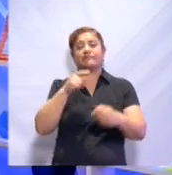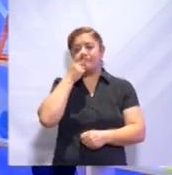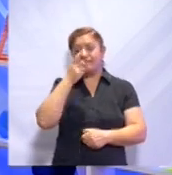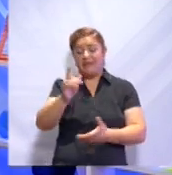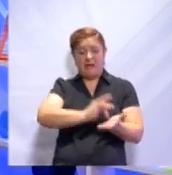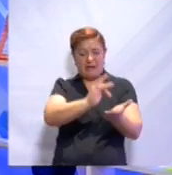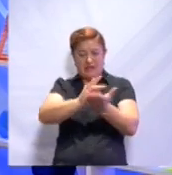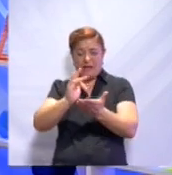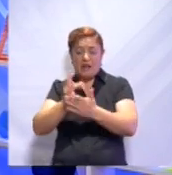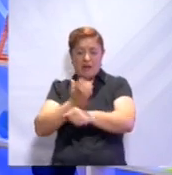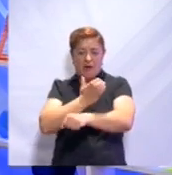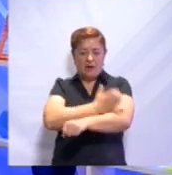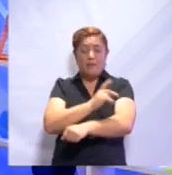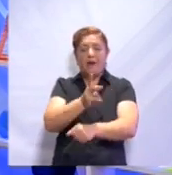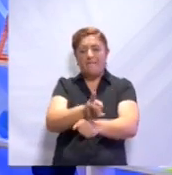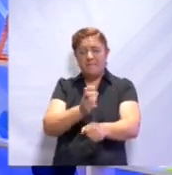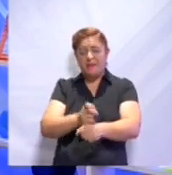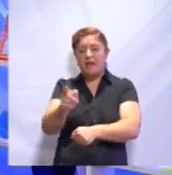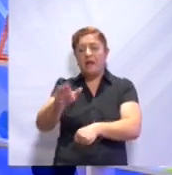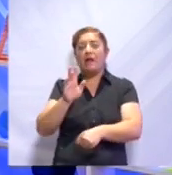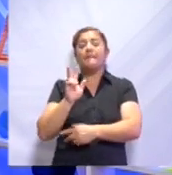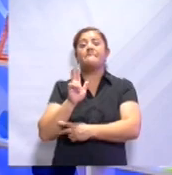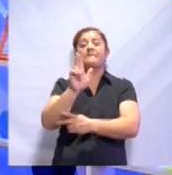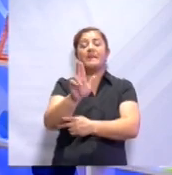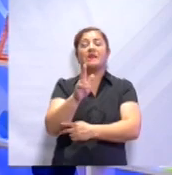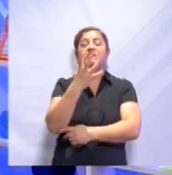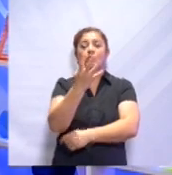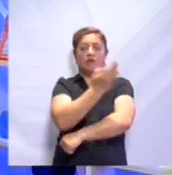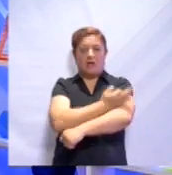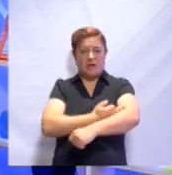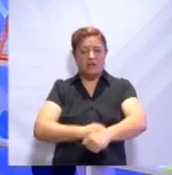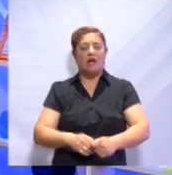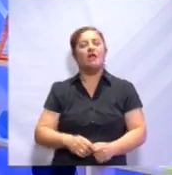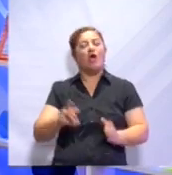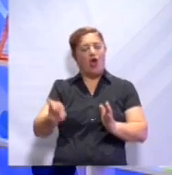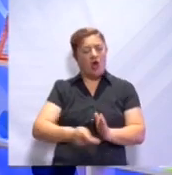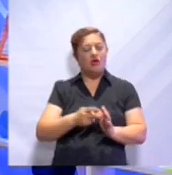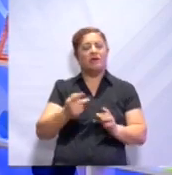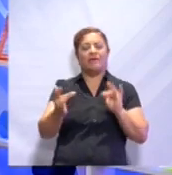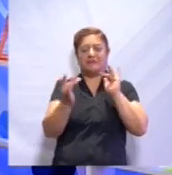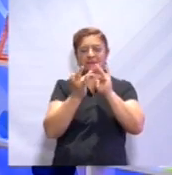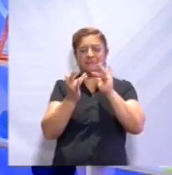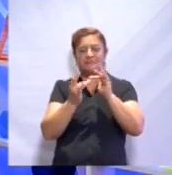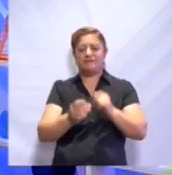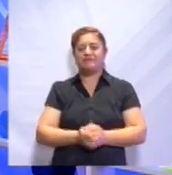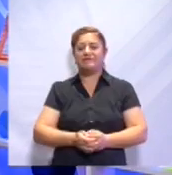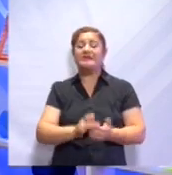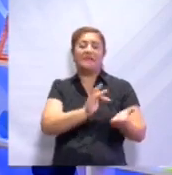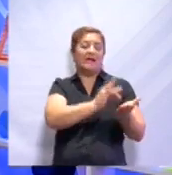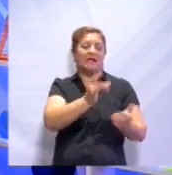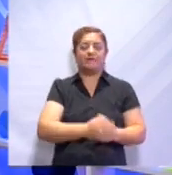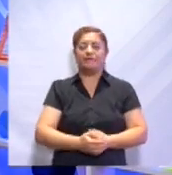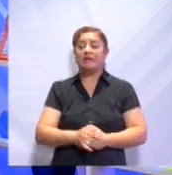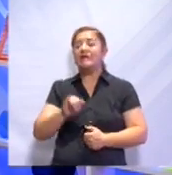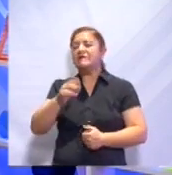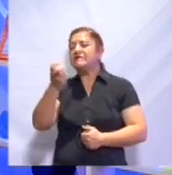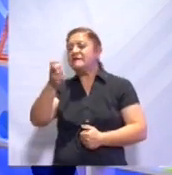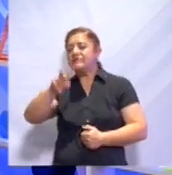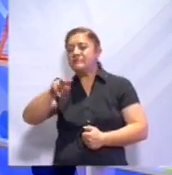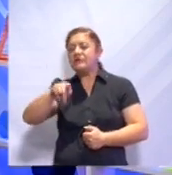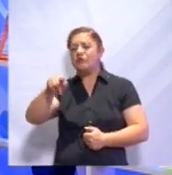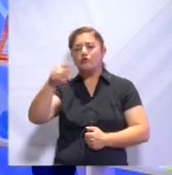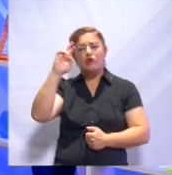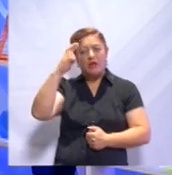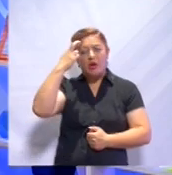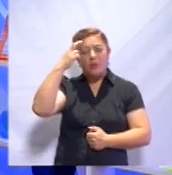nos hayan acompañado e invitarlos a que el próximo martes, 4 de la tarde, nos vuelvan a sintonizar. Gracias. Así es, es correcto. No se les olvide,